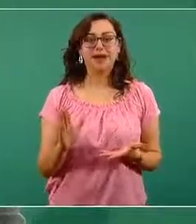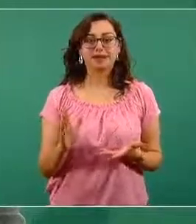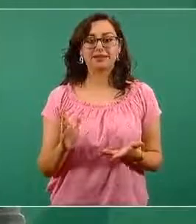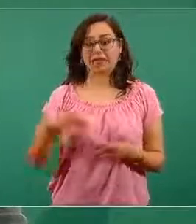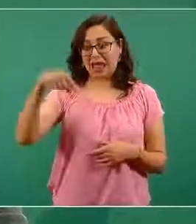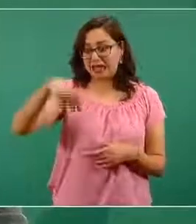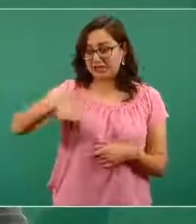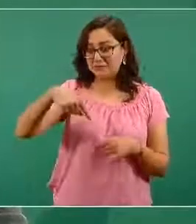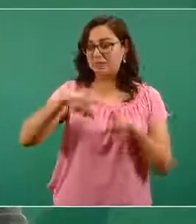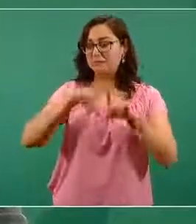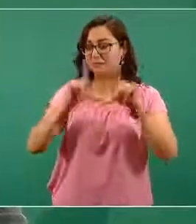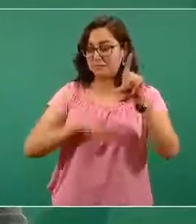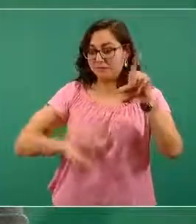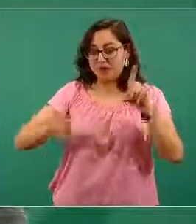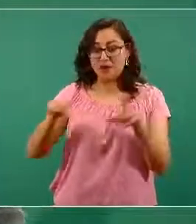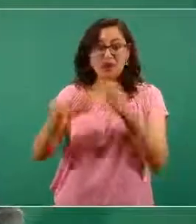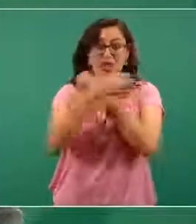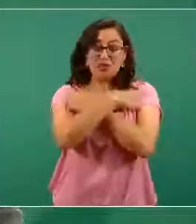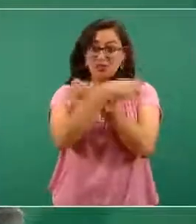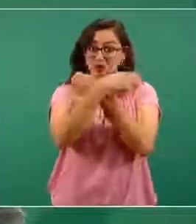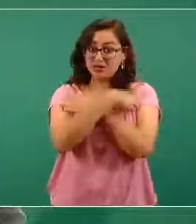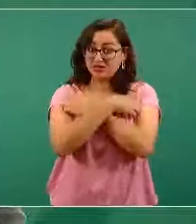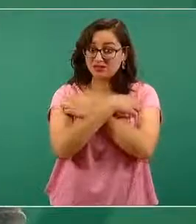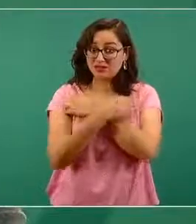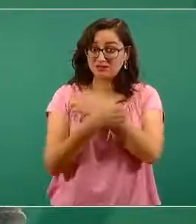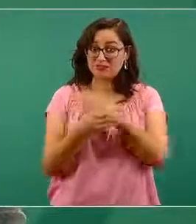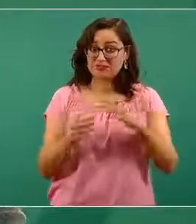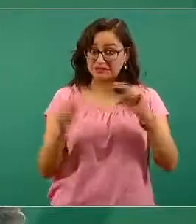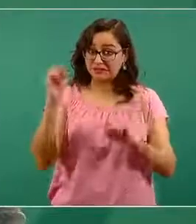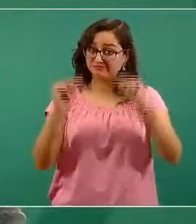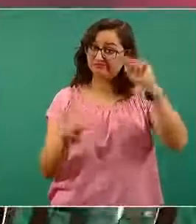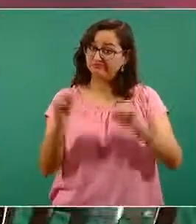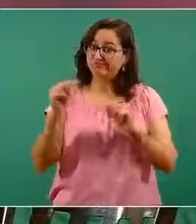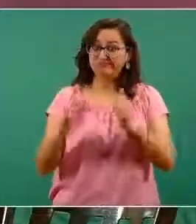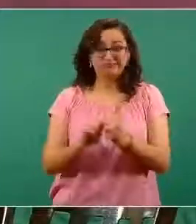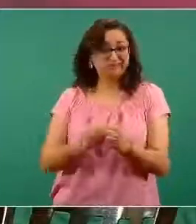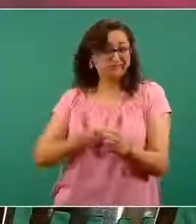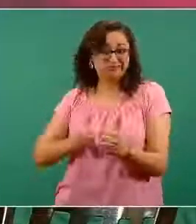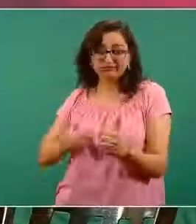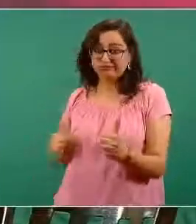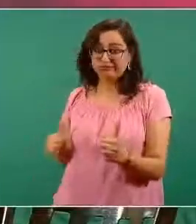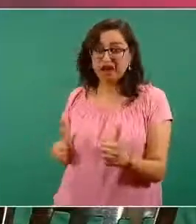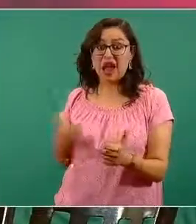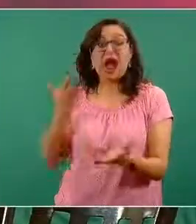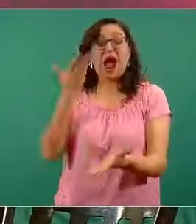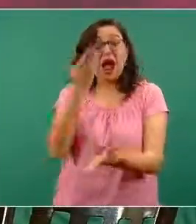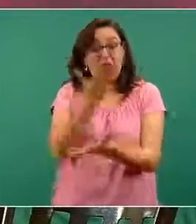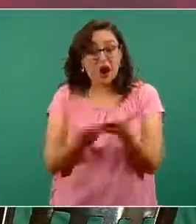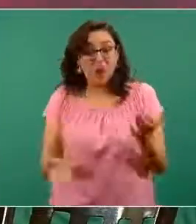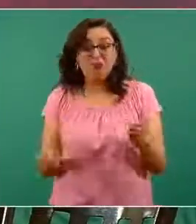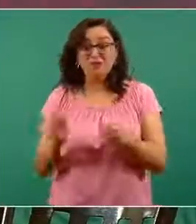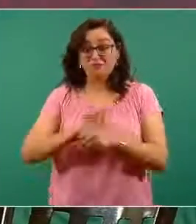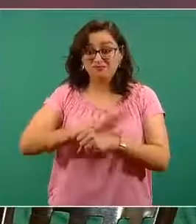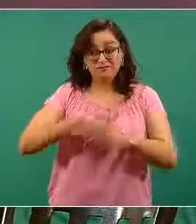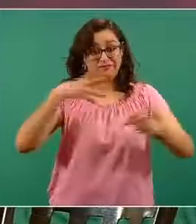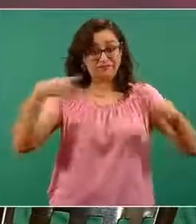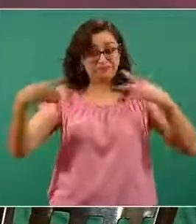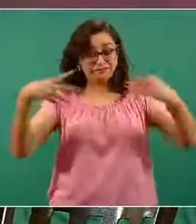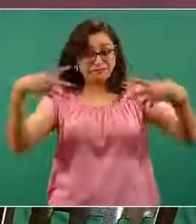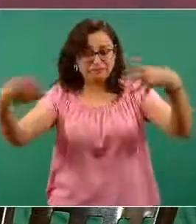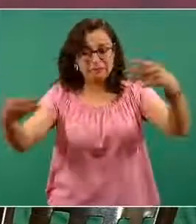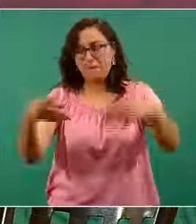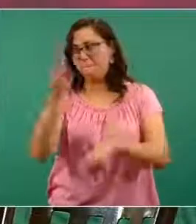educativo, esta pandemia vino a agudizarlo, me parece que aún más. Entonces,